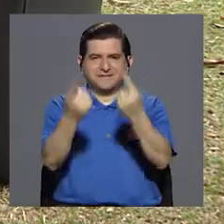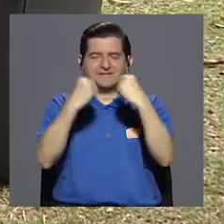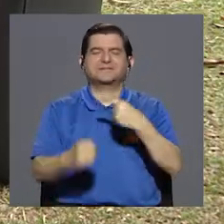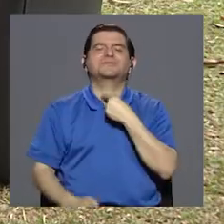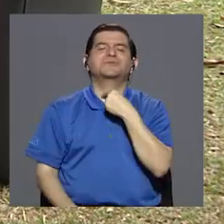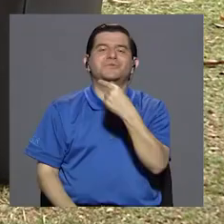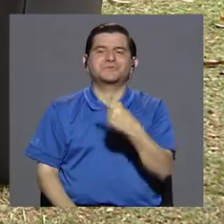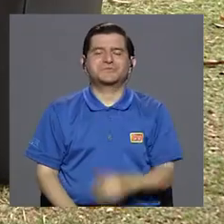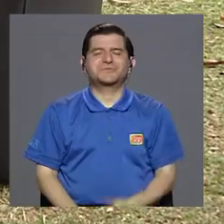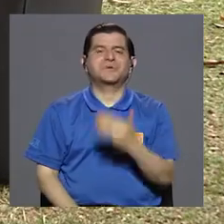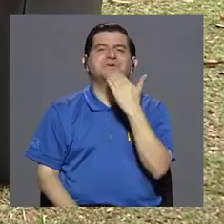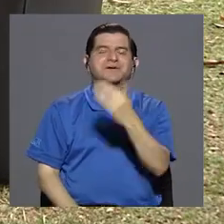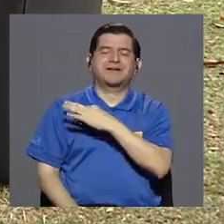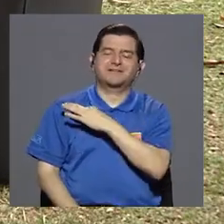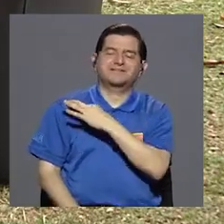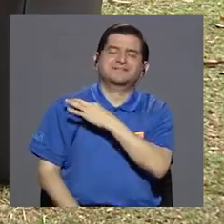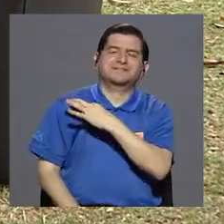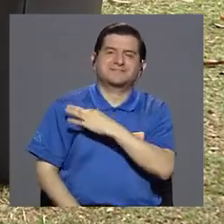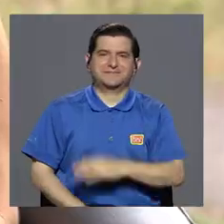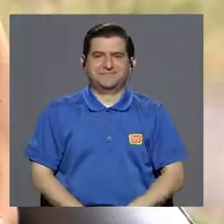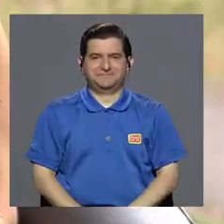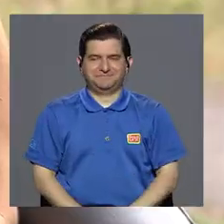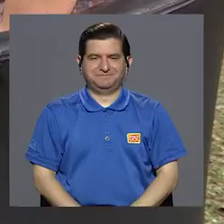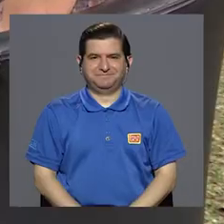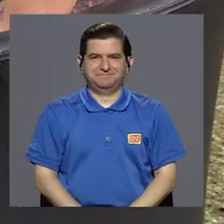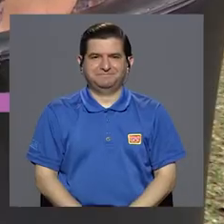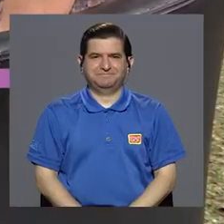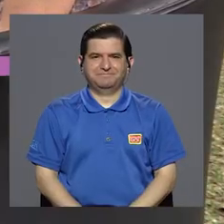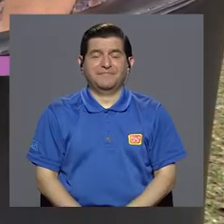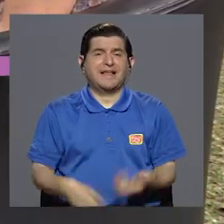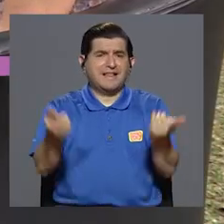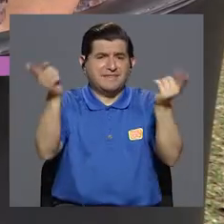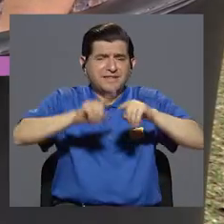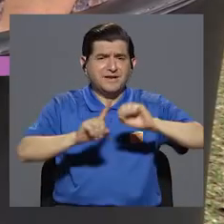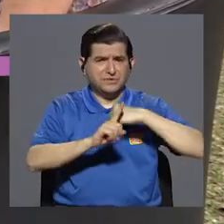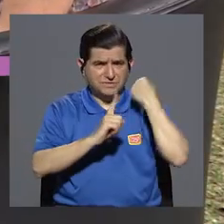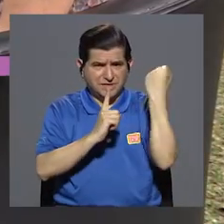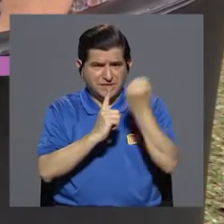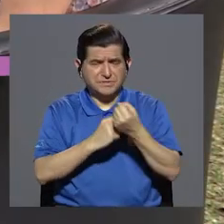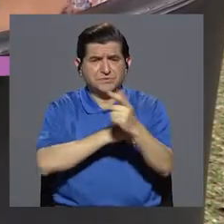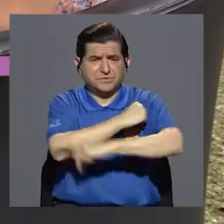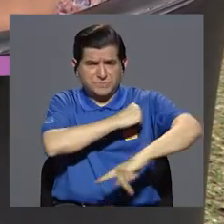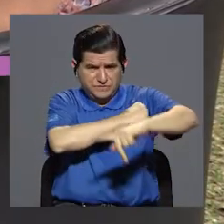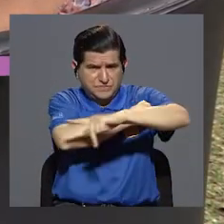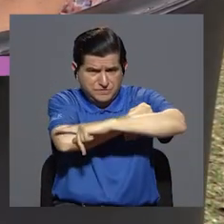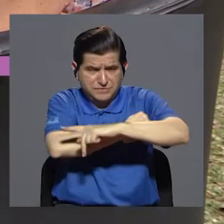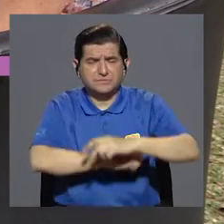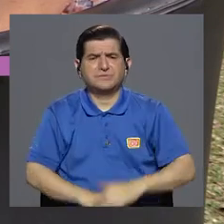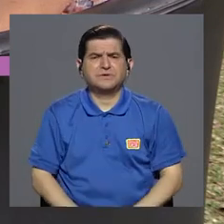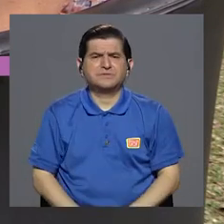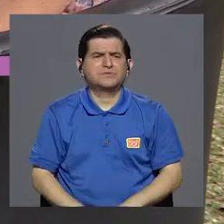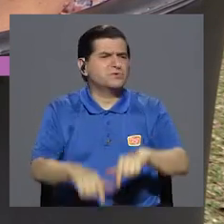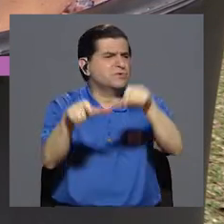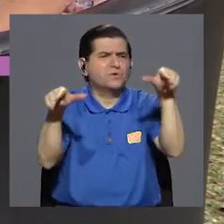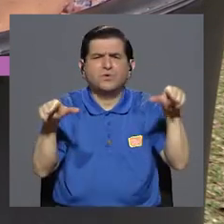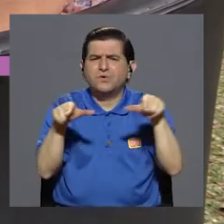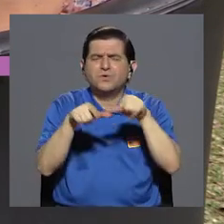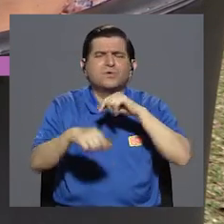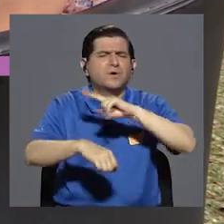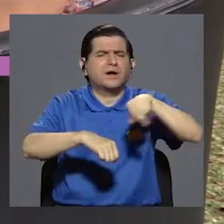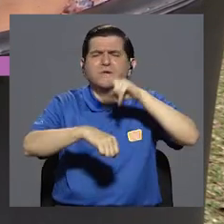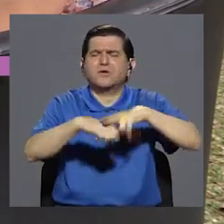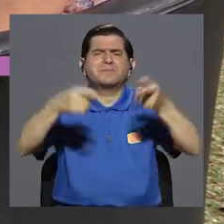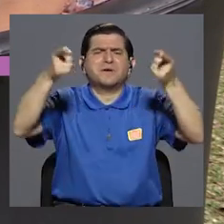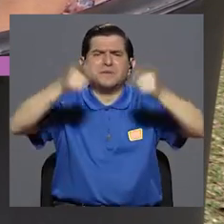con nosotros. Mucho gusto, muchas gracias por la invitación Gabriela. Muy amable. De los casos que ocurren en nuestro país, normalmente, ¿en qué lugares es donde